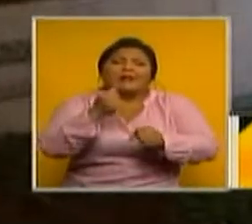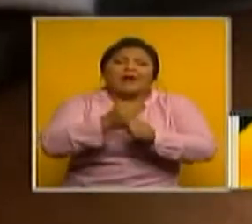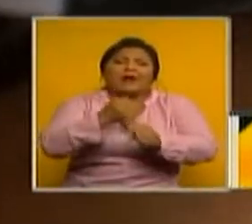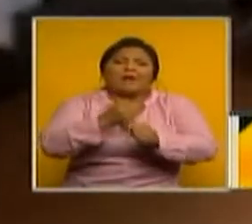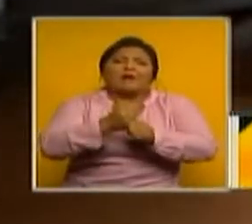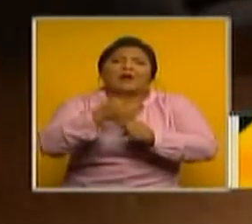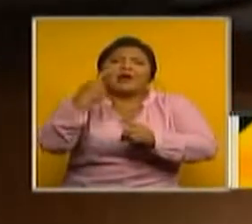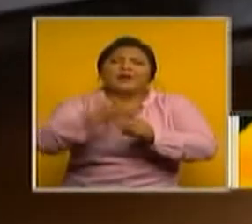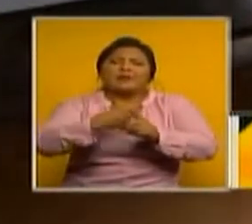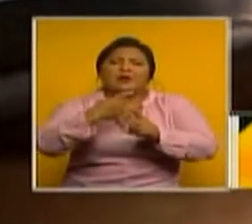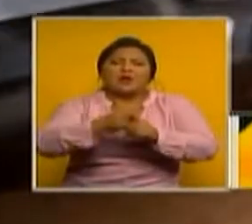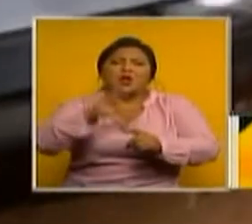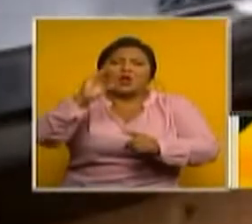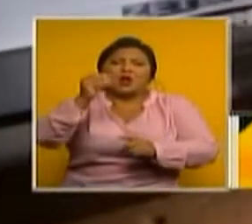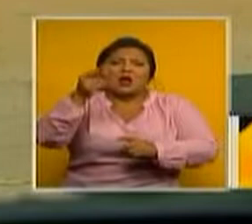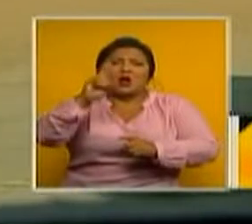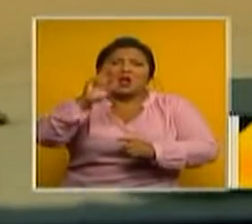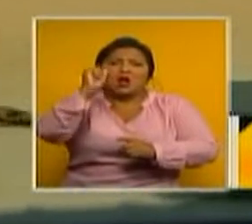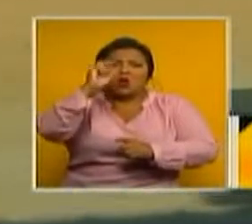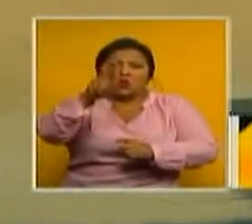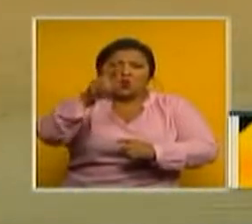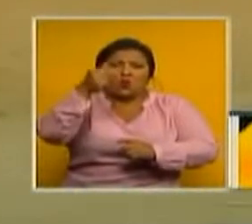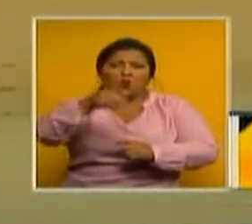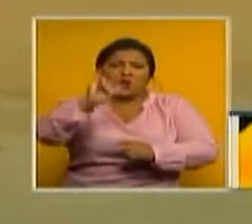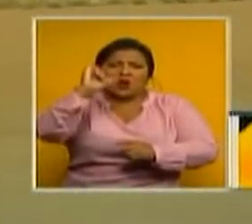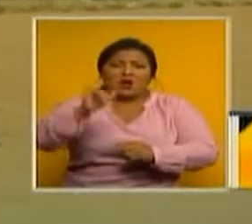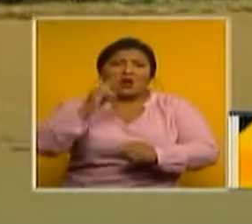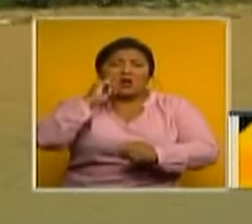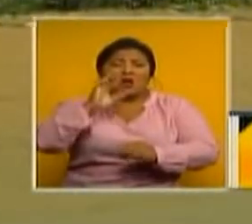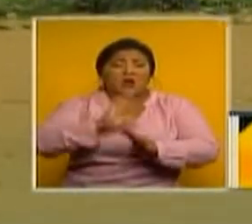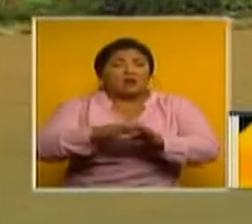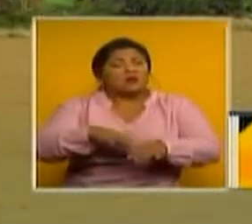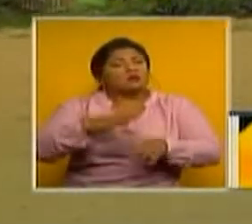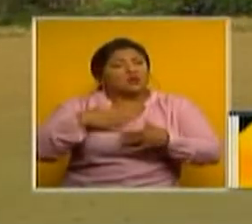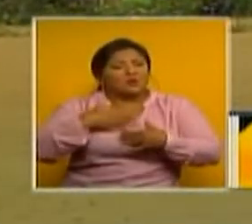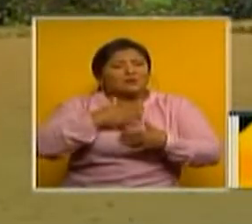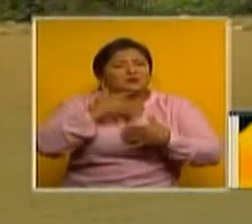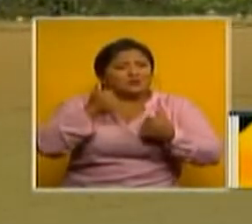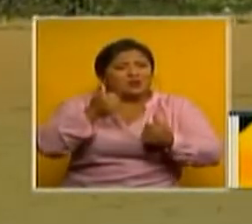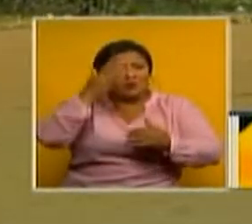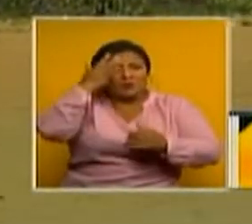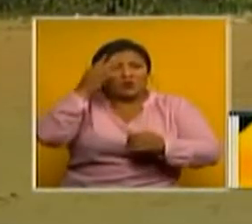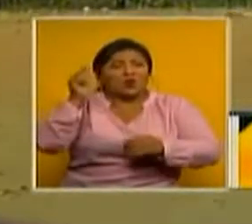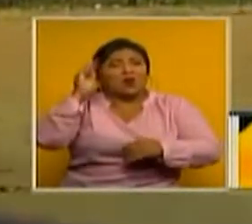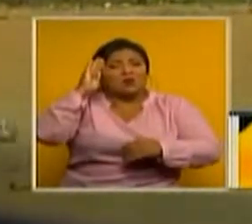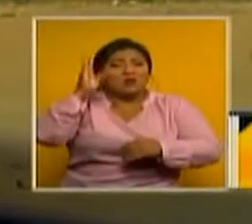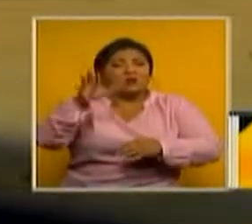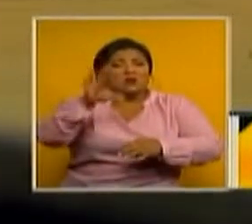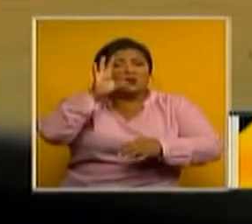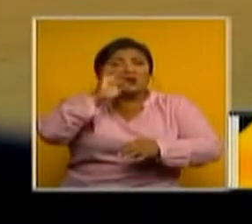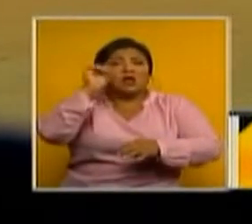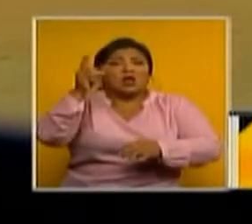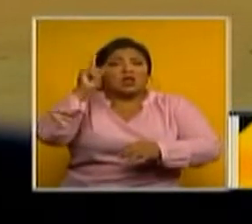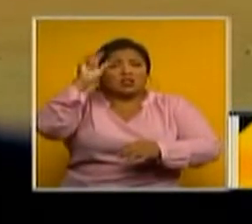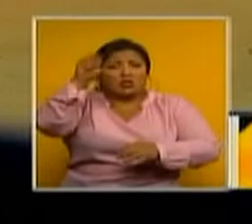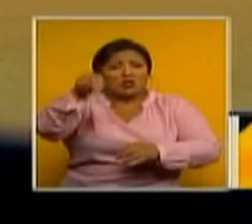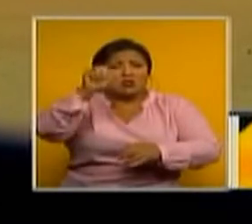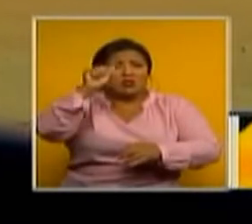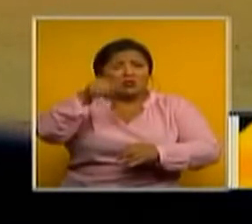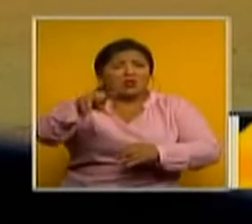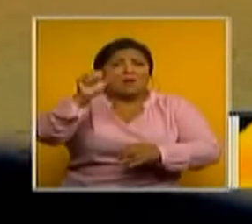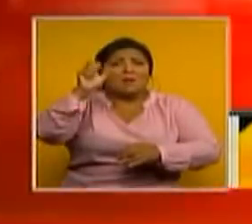caraguay y me alegra que la hayan la hayan cogido la dinapens la lleven al rescate porque tan tierna de edad anda ya yo la vi